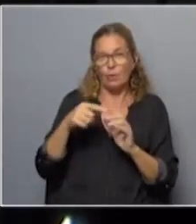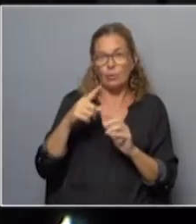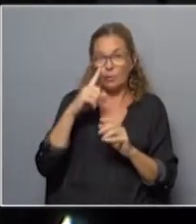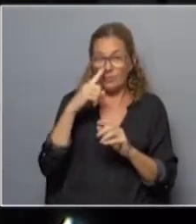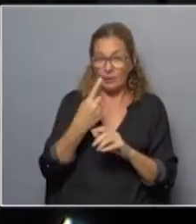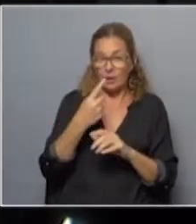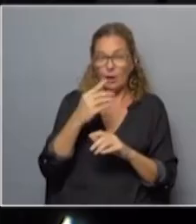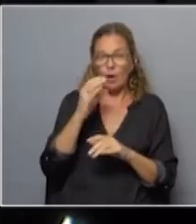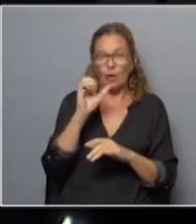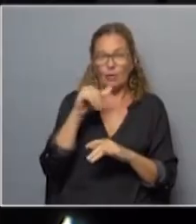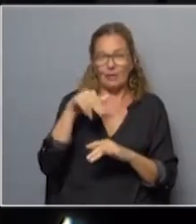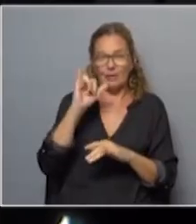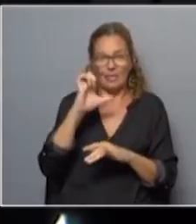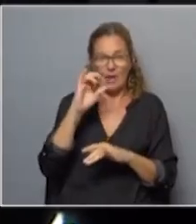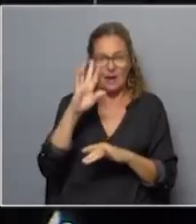reconsideración.